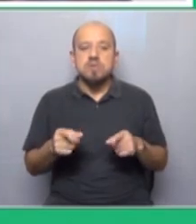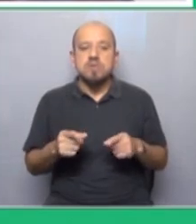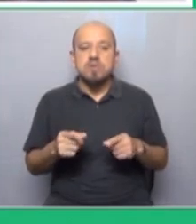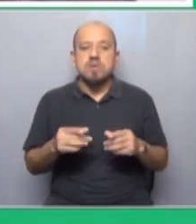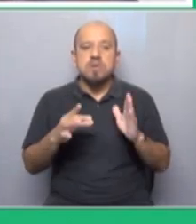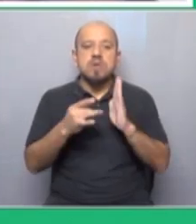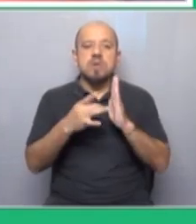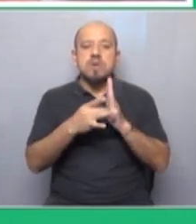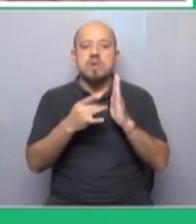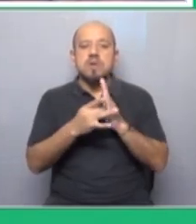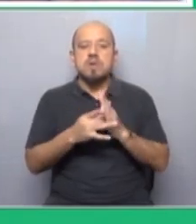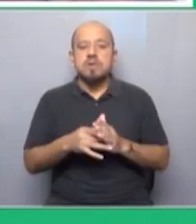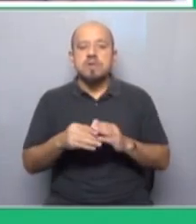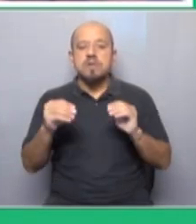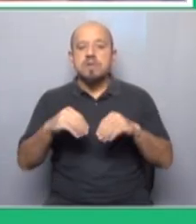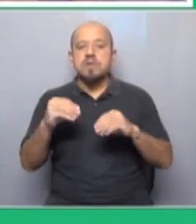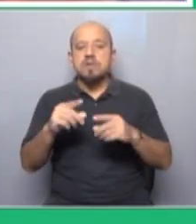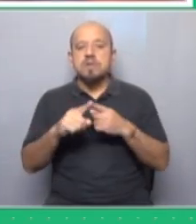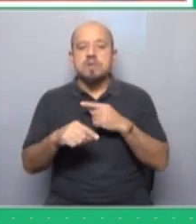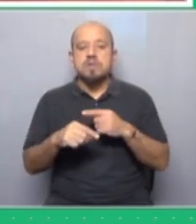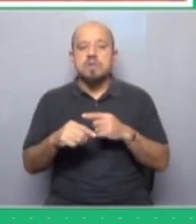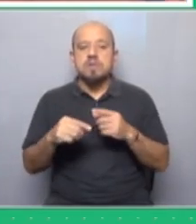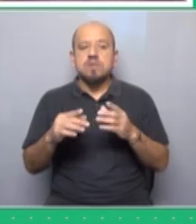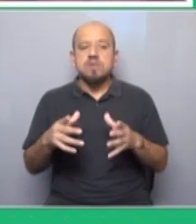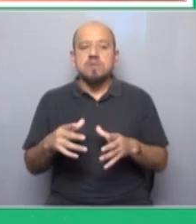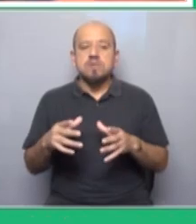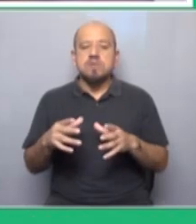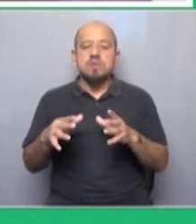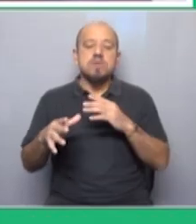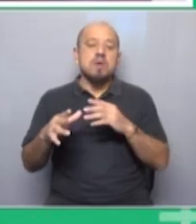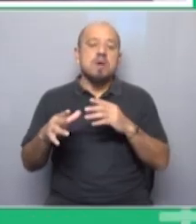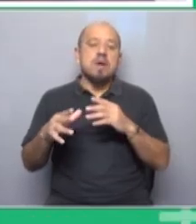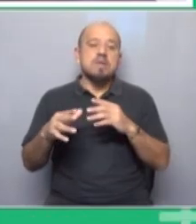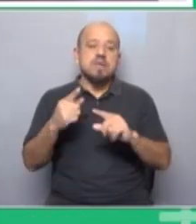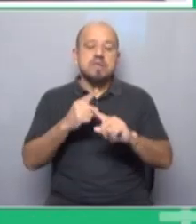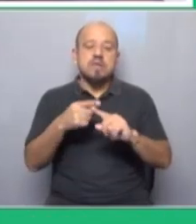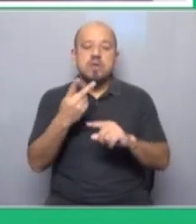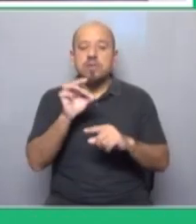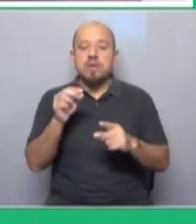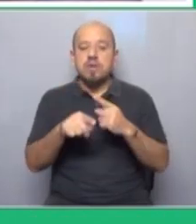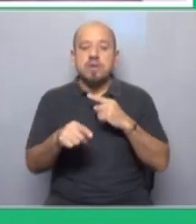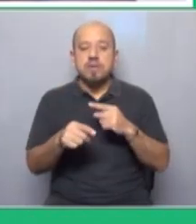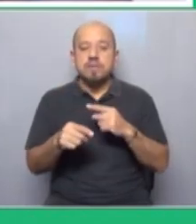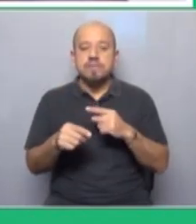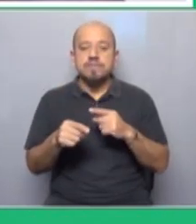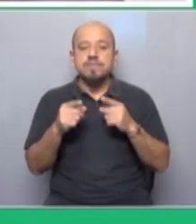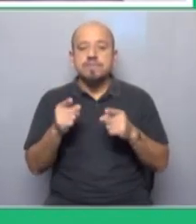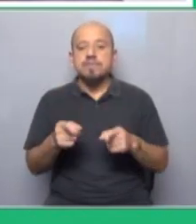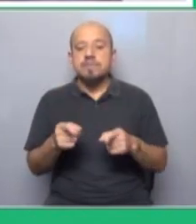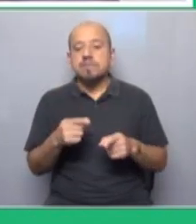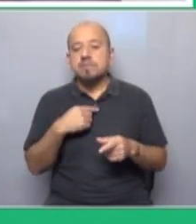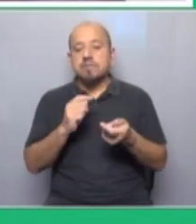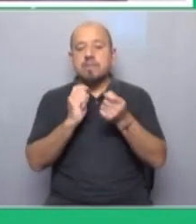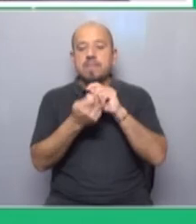precarietización. Cuando el capital se lanza a la globalización hacia finales del siglo XX y del siglo pasado, eso